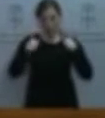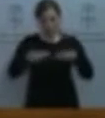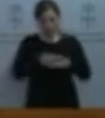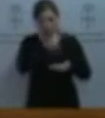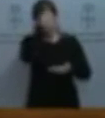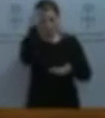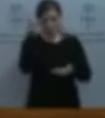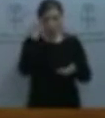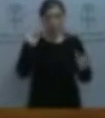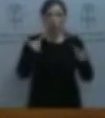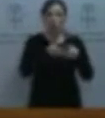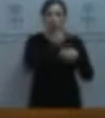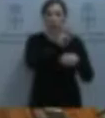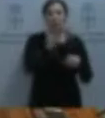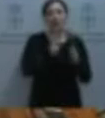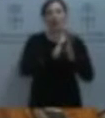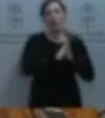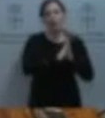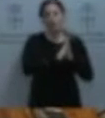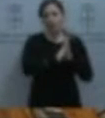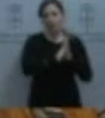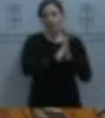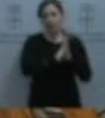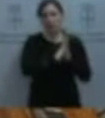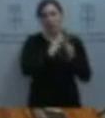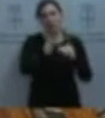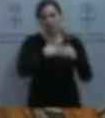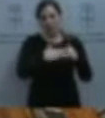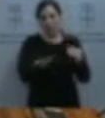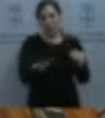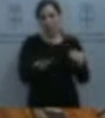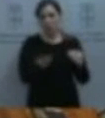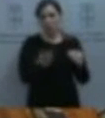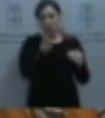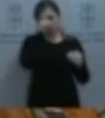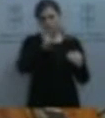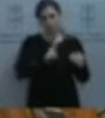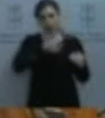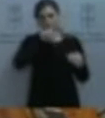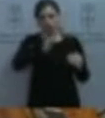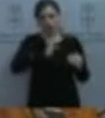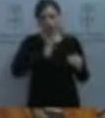del Partido Popular, les rogaría que al menos respetaran mi turno de intervención.